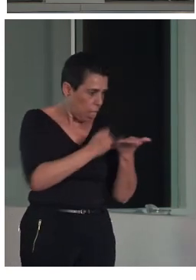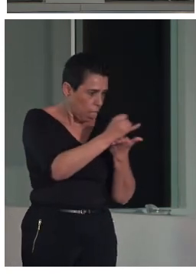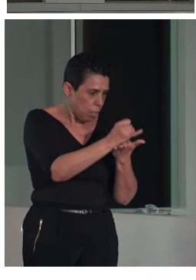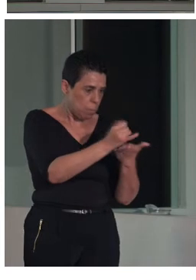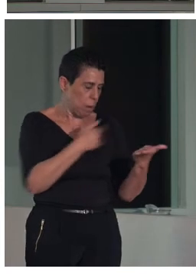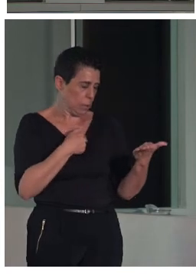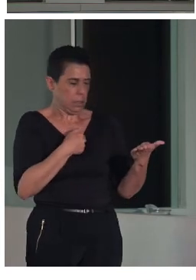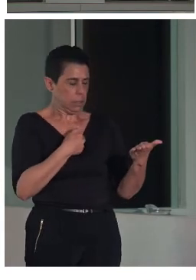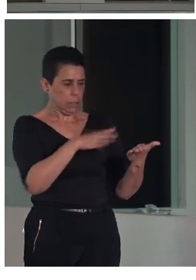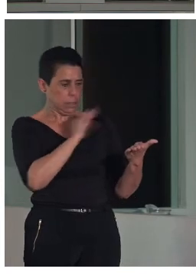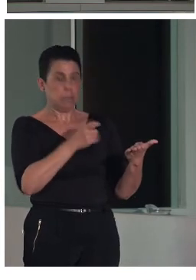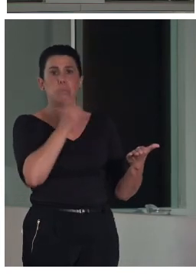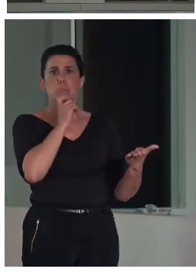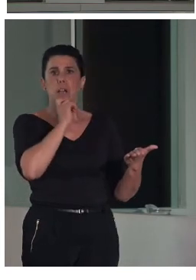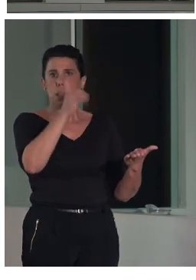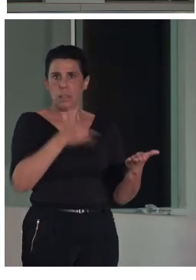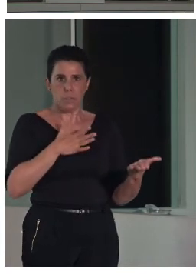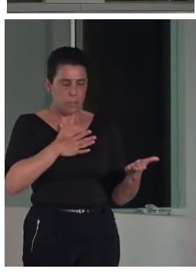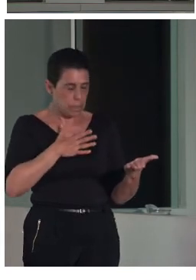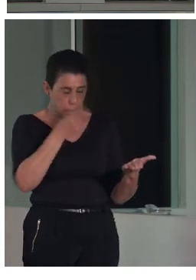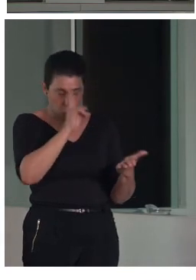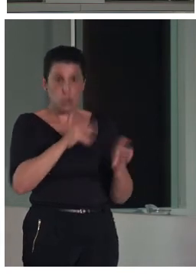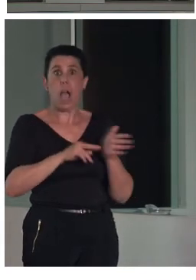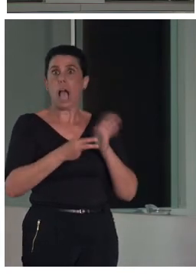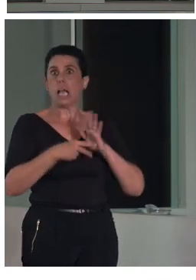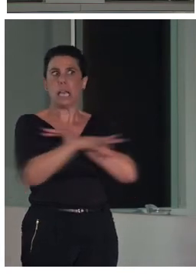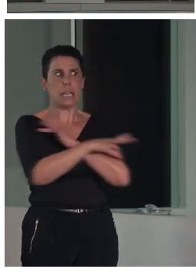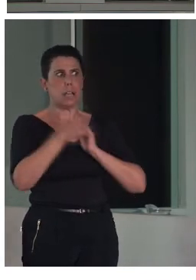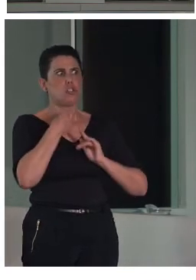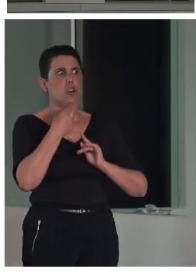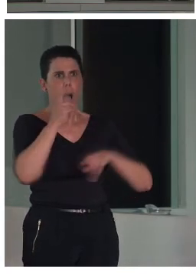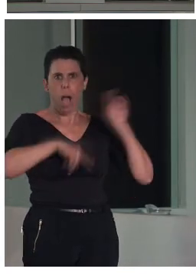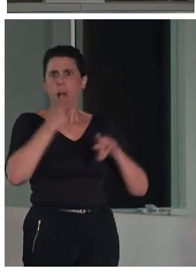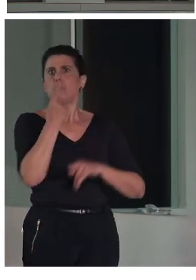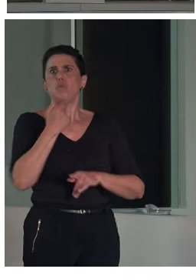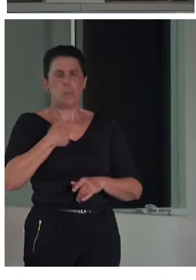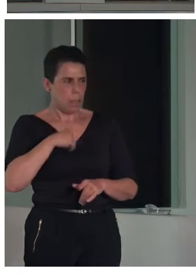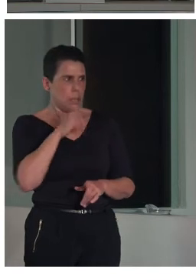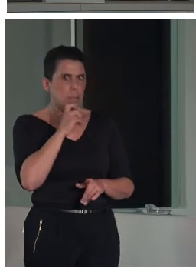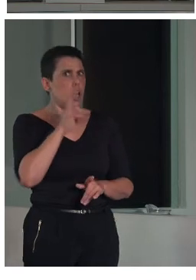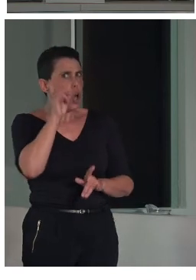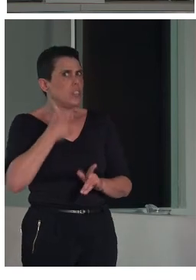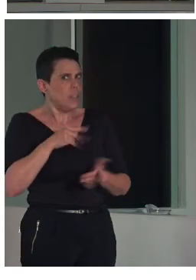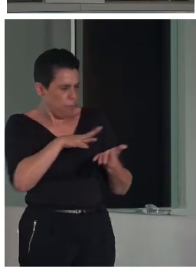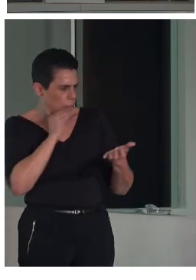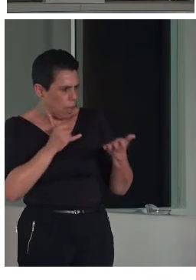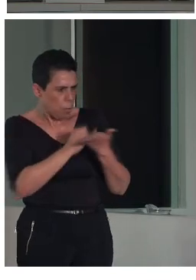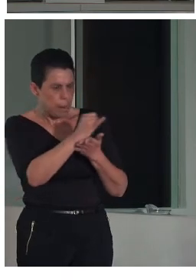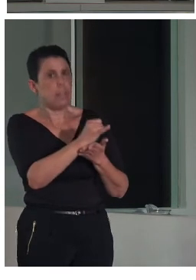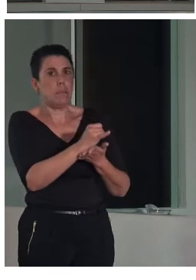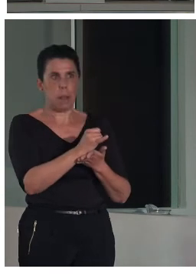si es que a me cuesta también la representación espacial y dices Dios mío, si eres arquitecto. Bueno, pues efectivamente les ocurre, les ocurre también.